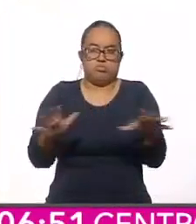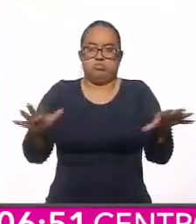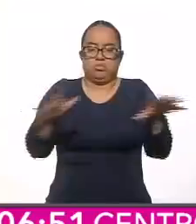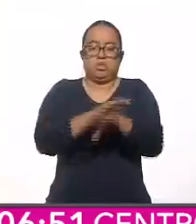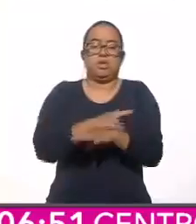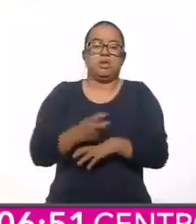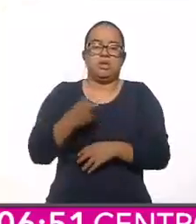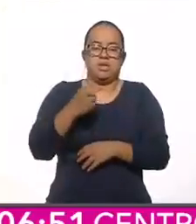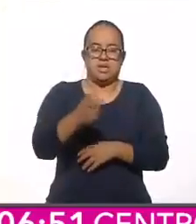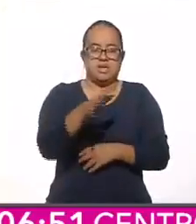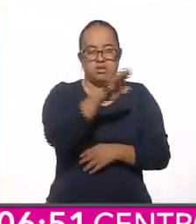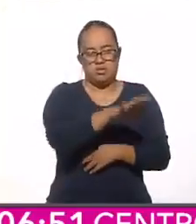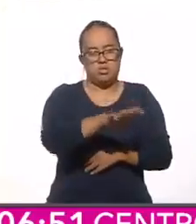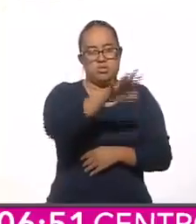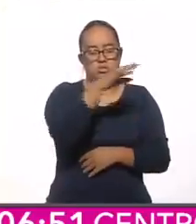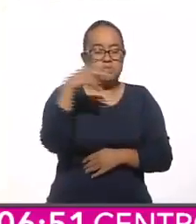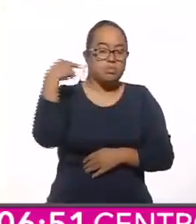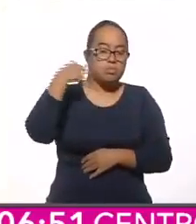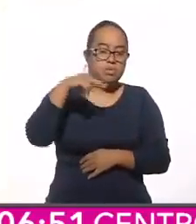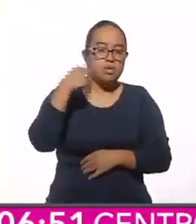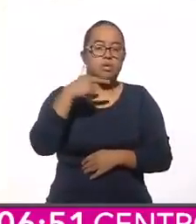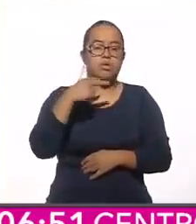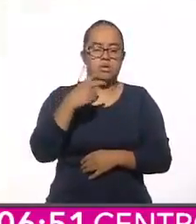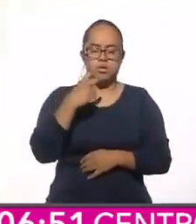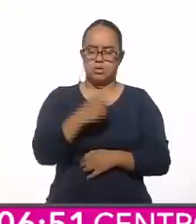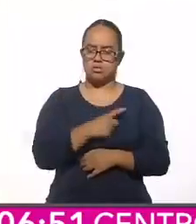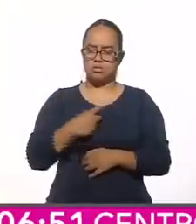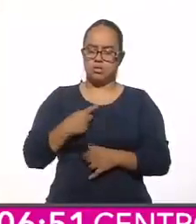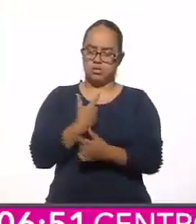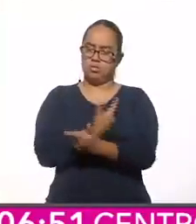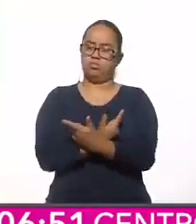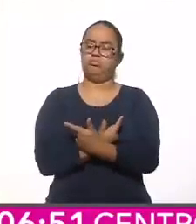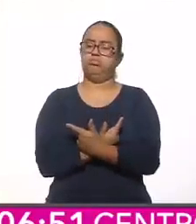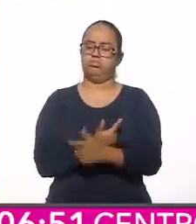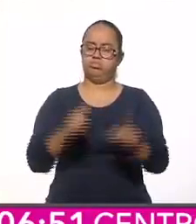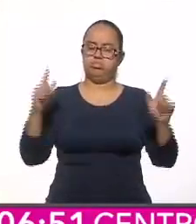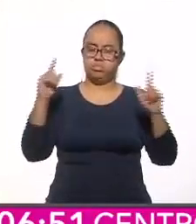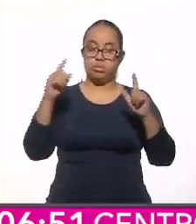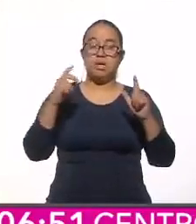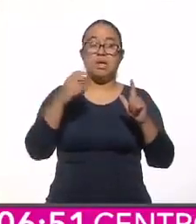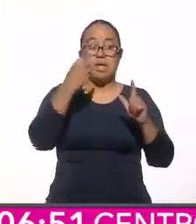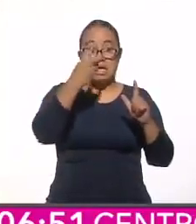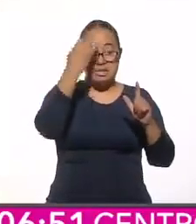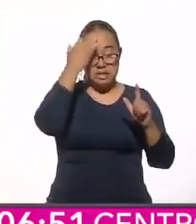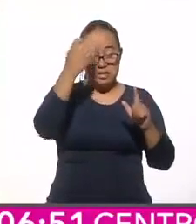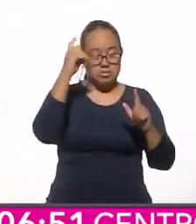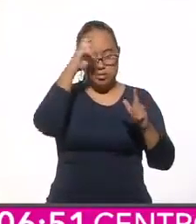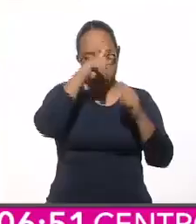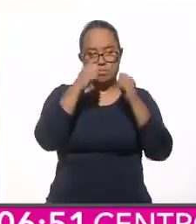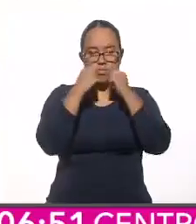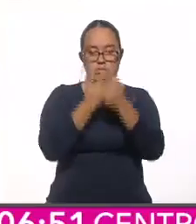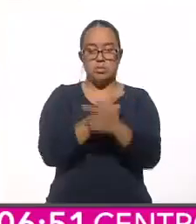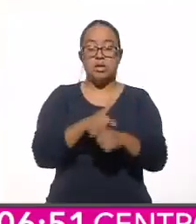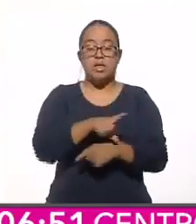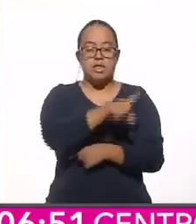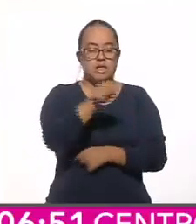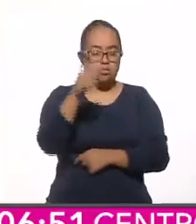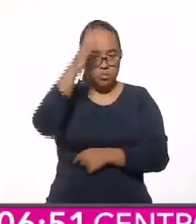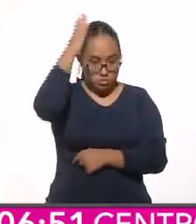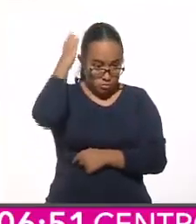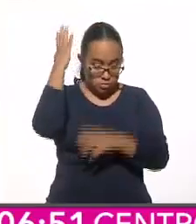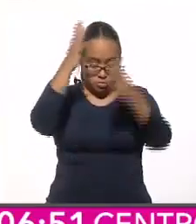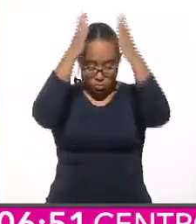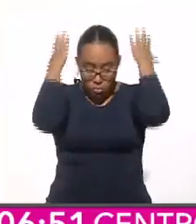mantuvo en las tierras veracruzanas el ideal libertario en los momentos más difíciles, después de la muerte de Morelos.